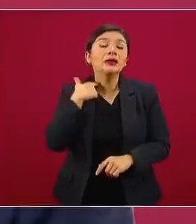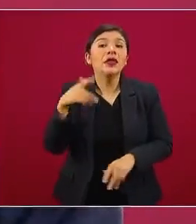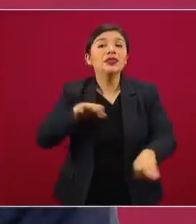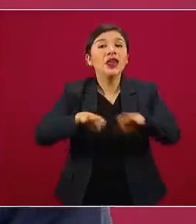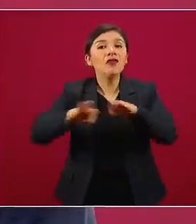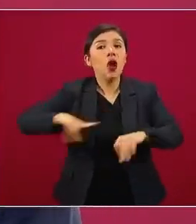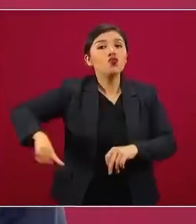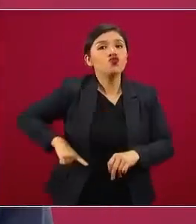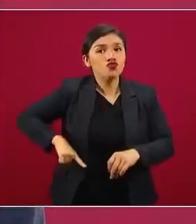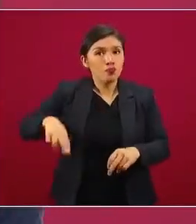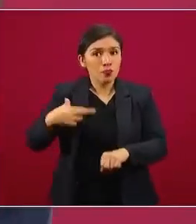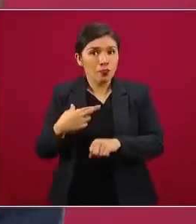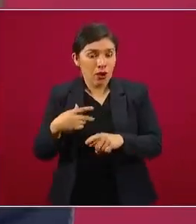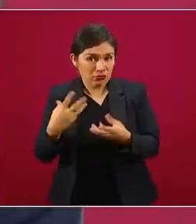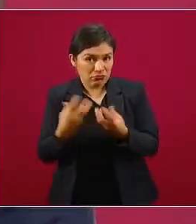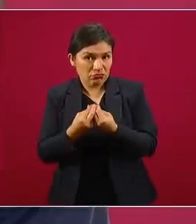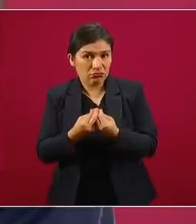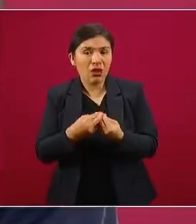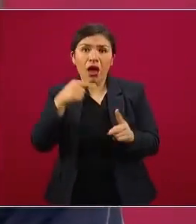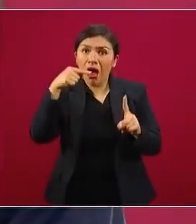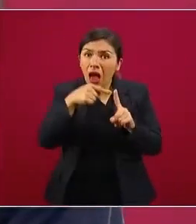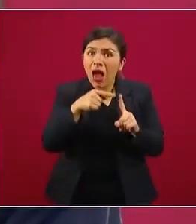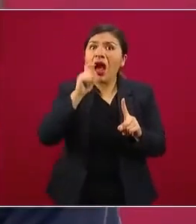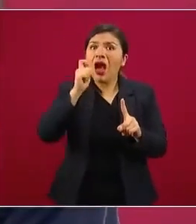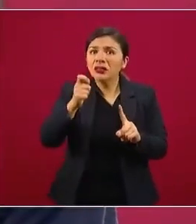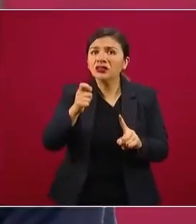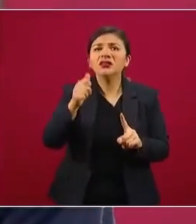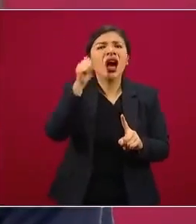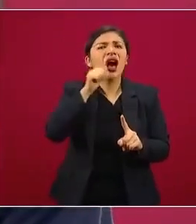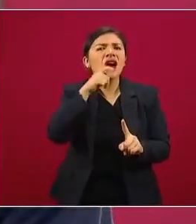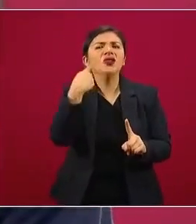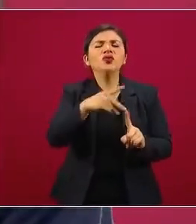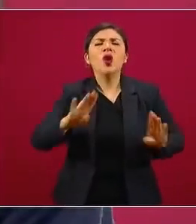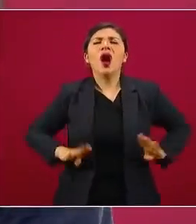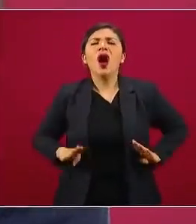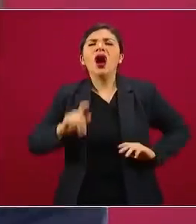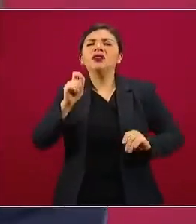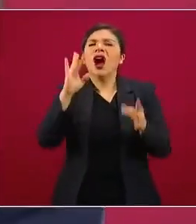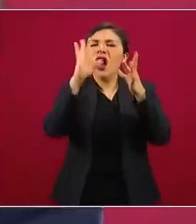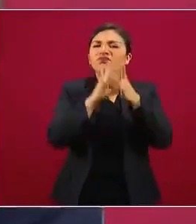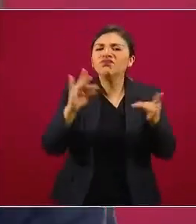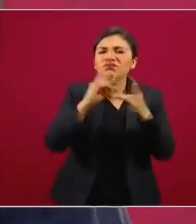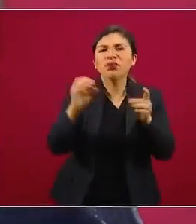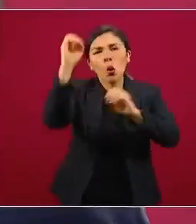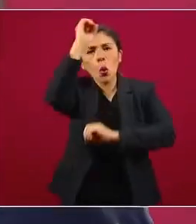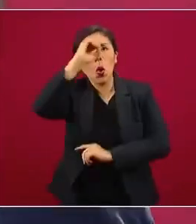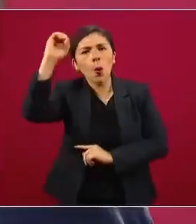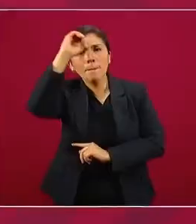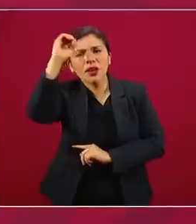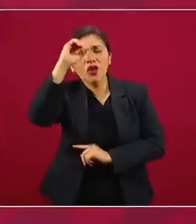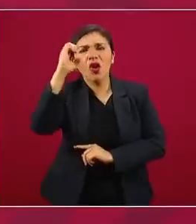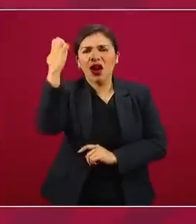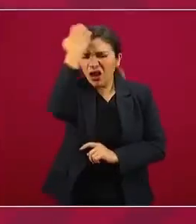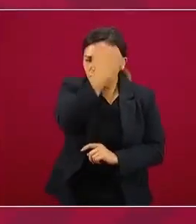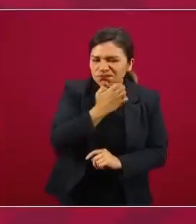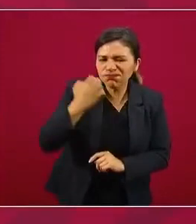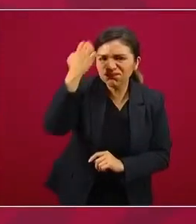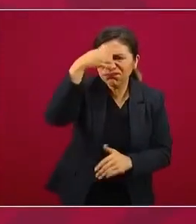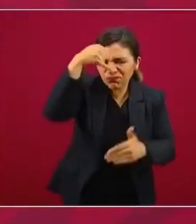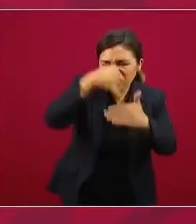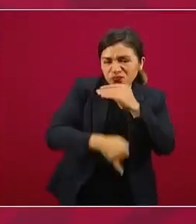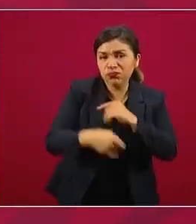pero además es comentarista, es analista